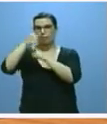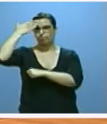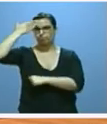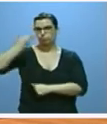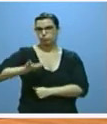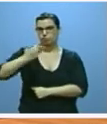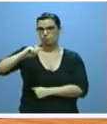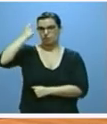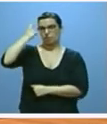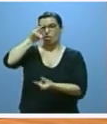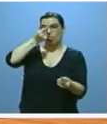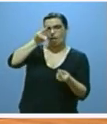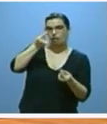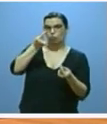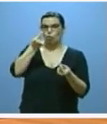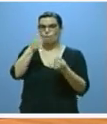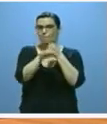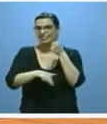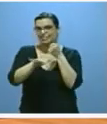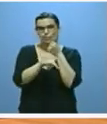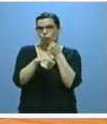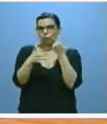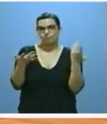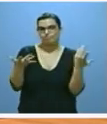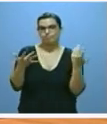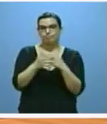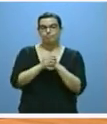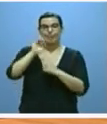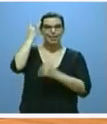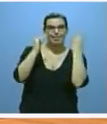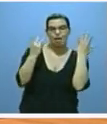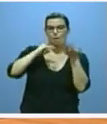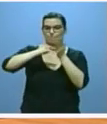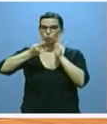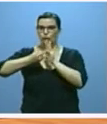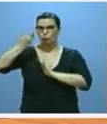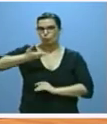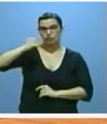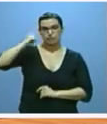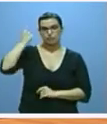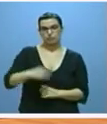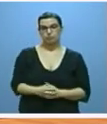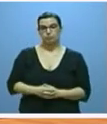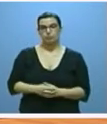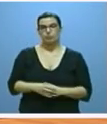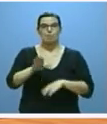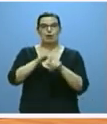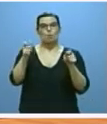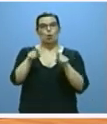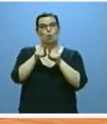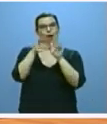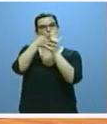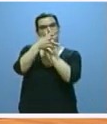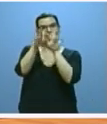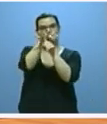datos y cifras esenciales iniciativas y proyectos más importantes que dibujan la situación actual de la